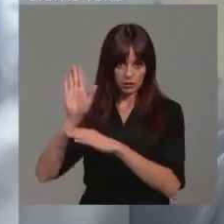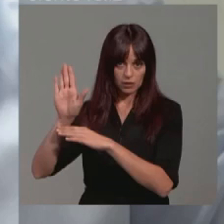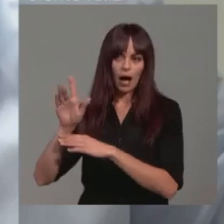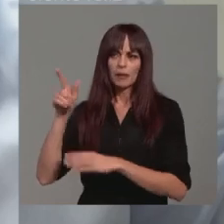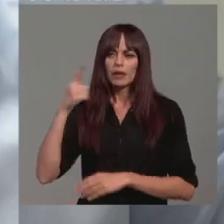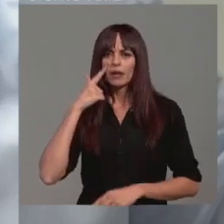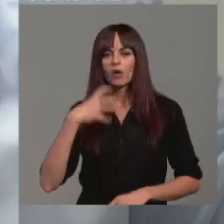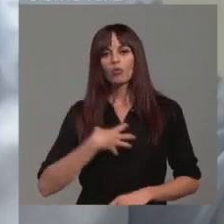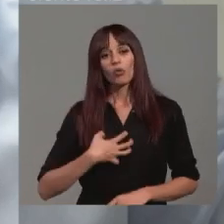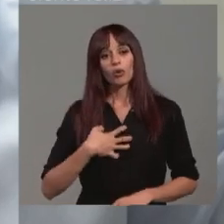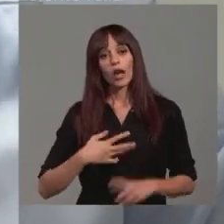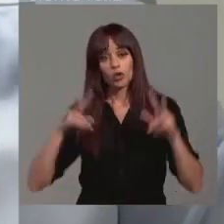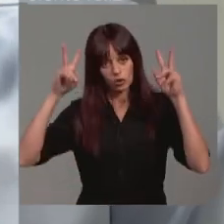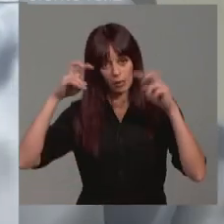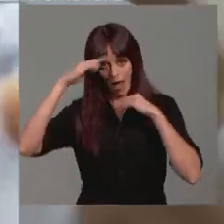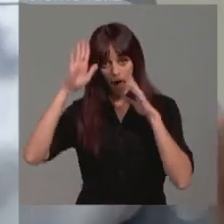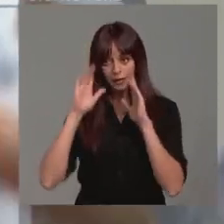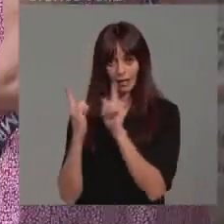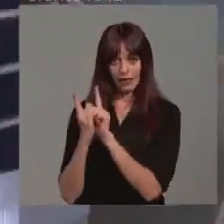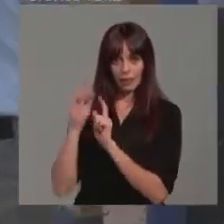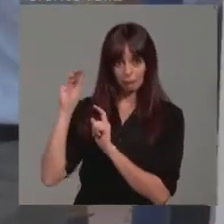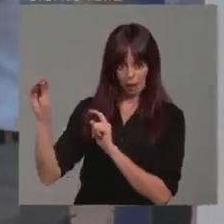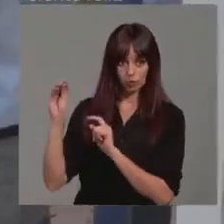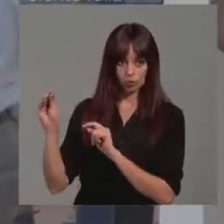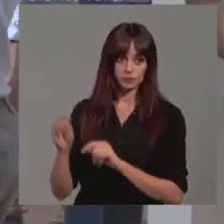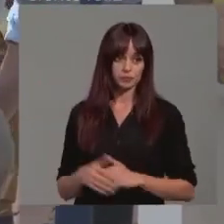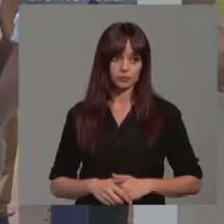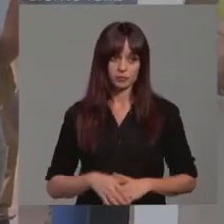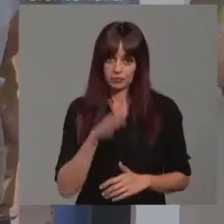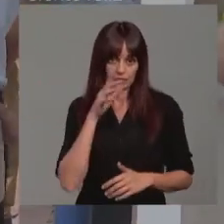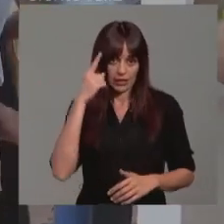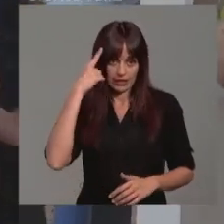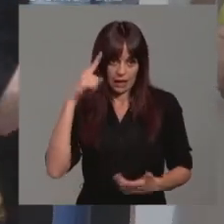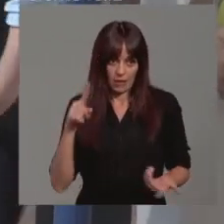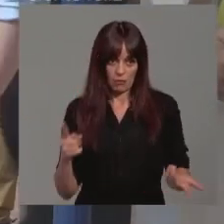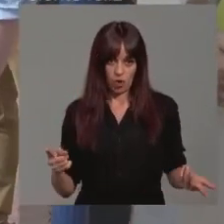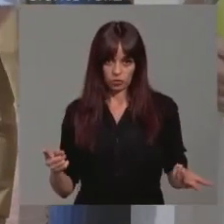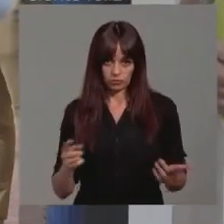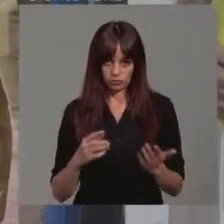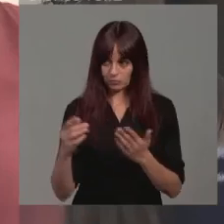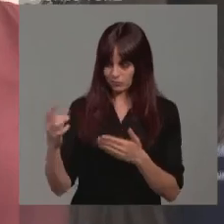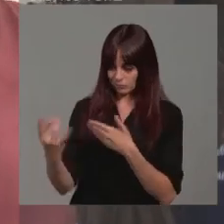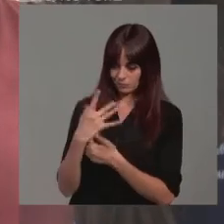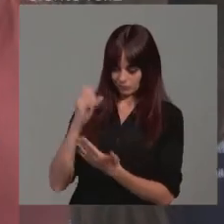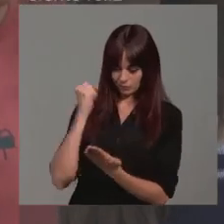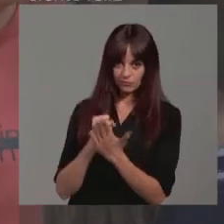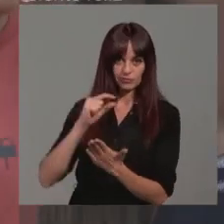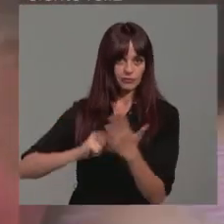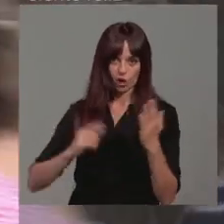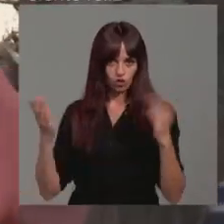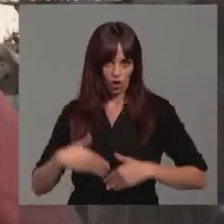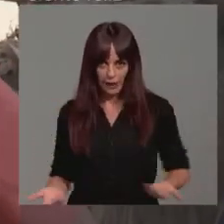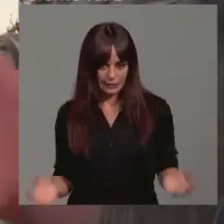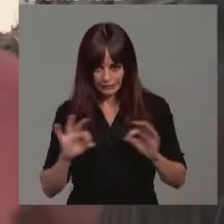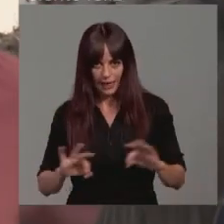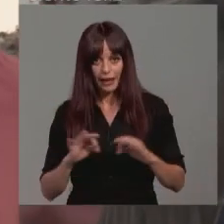funcionario que muy amablemente nos atendió, retóricamente, porque sabíamos que no había que acuse de recibo, ni absolutamente nada,